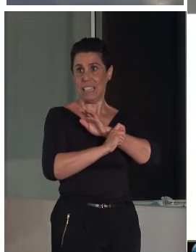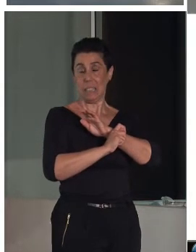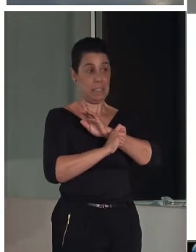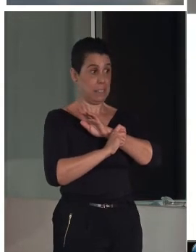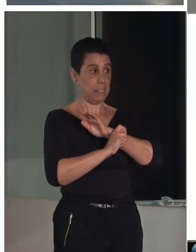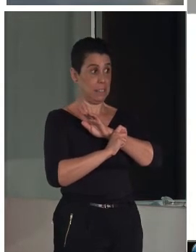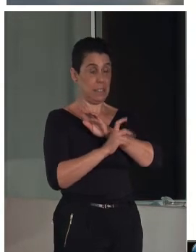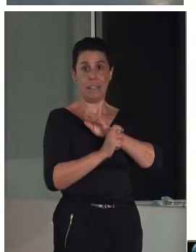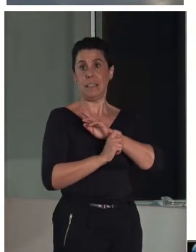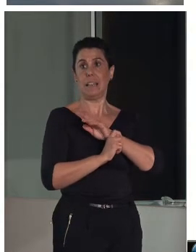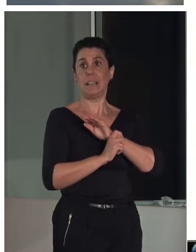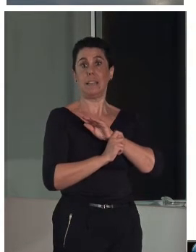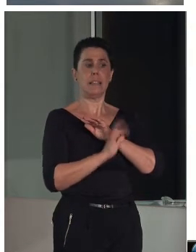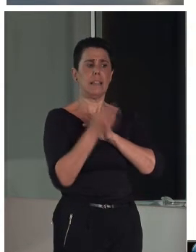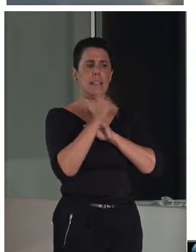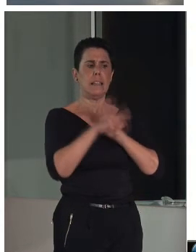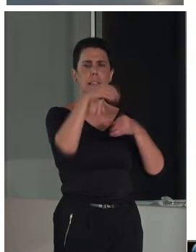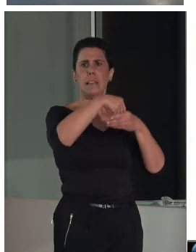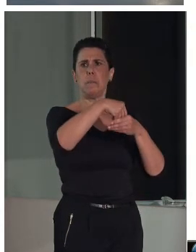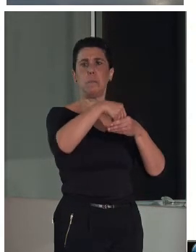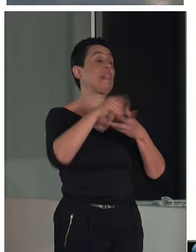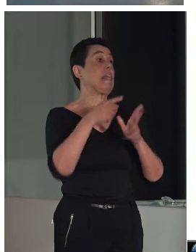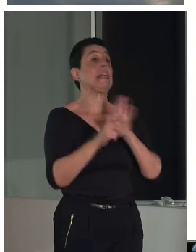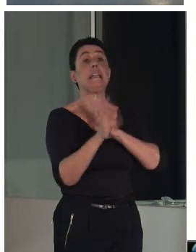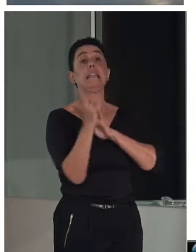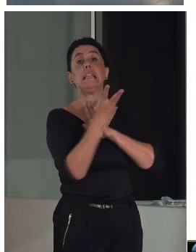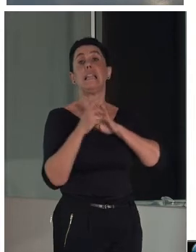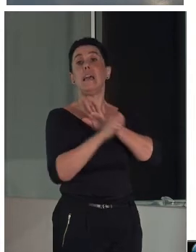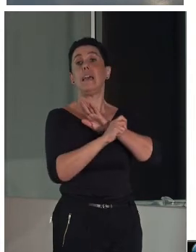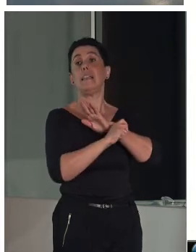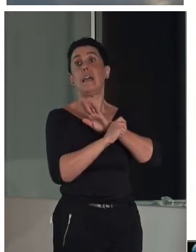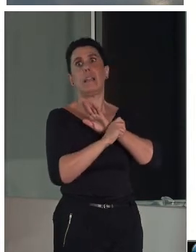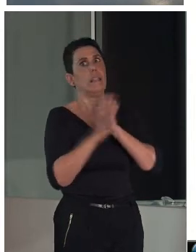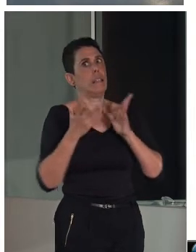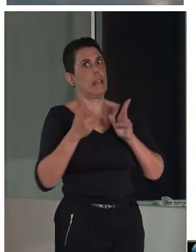estaban basadas en lo que es el mudéjar.